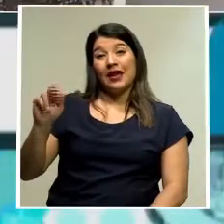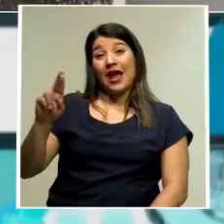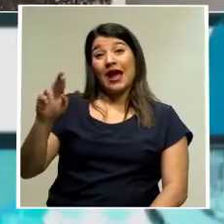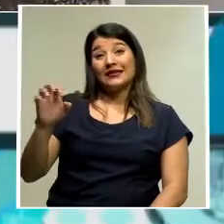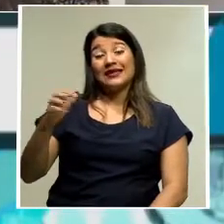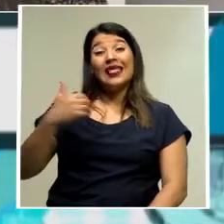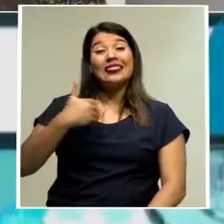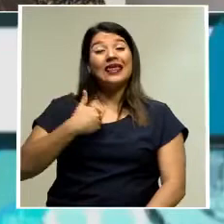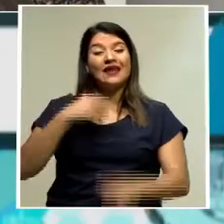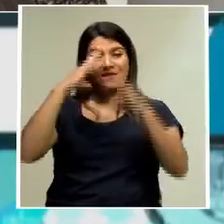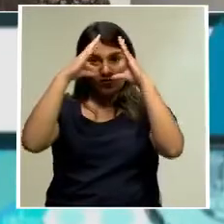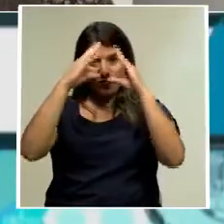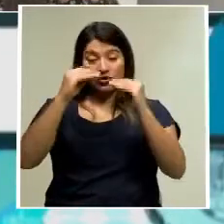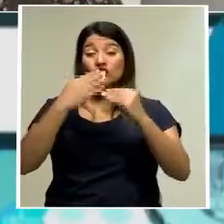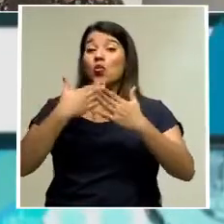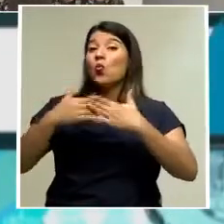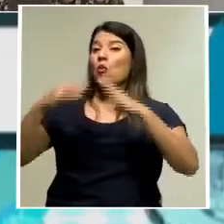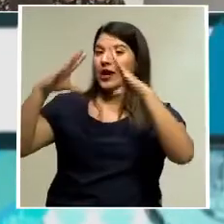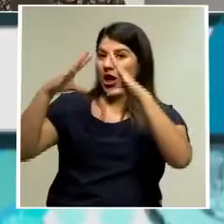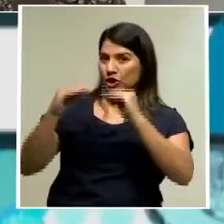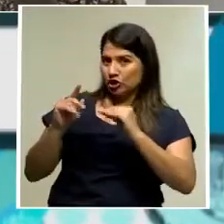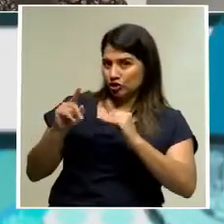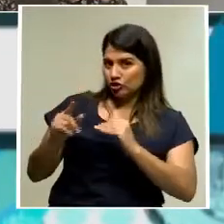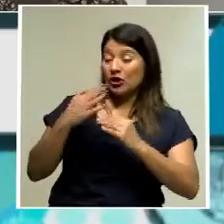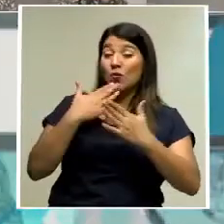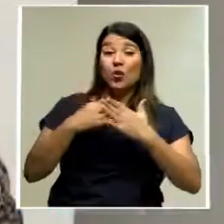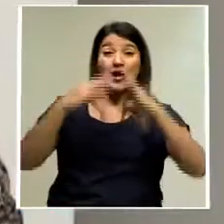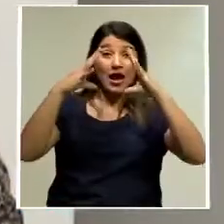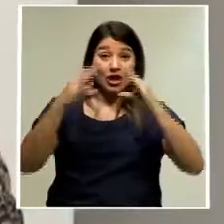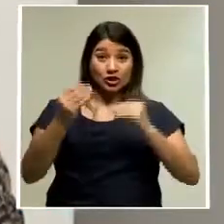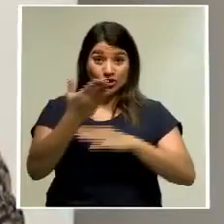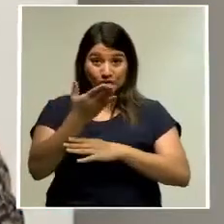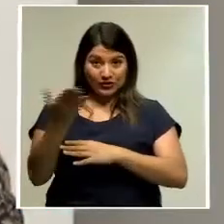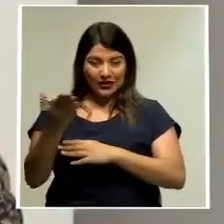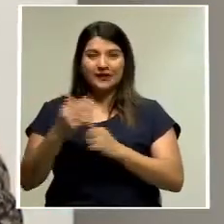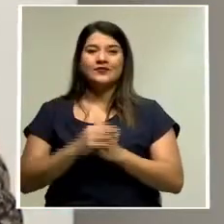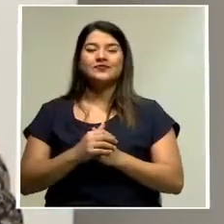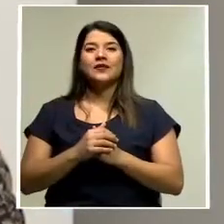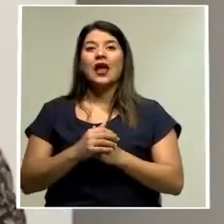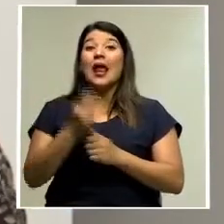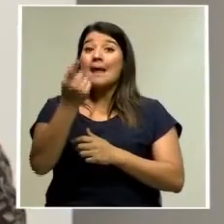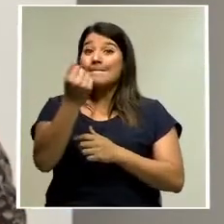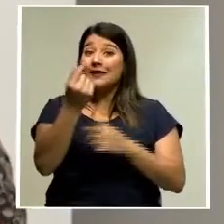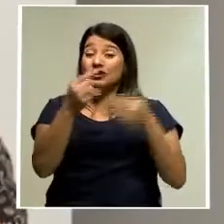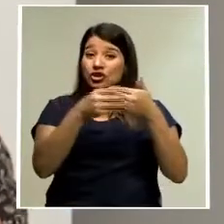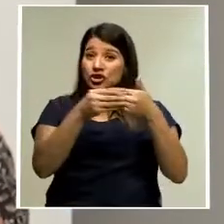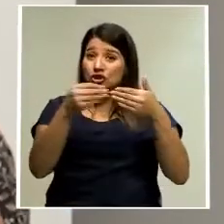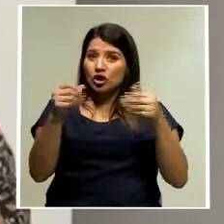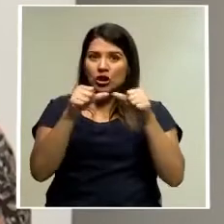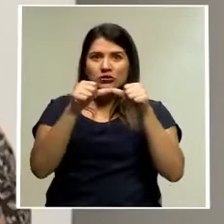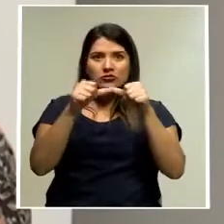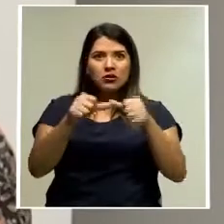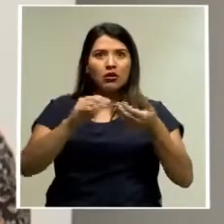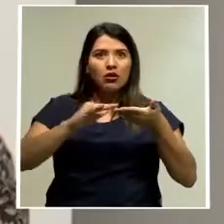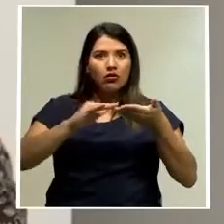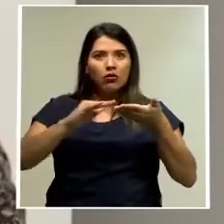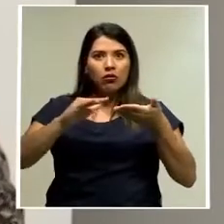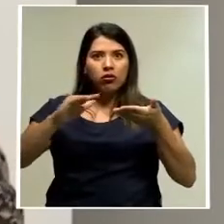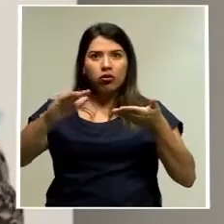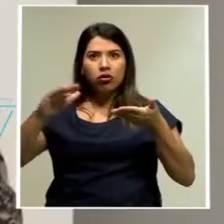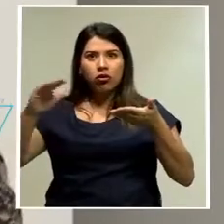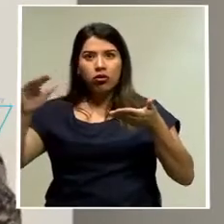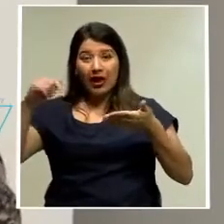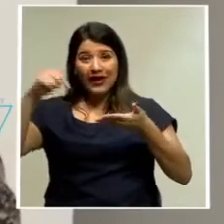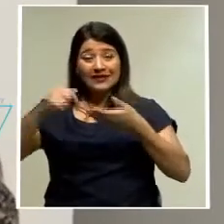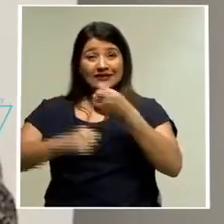Hola, tal? Muy buenas noches, don Ernesto y amigos televidentes. El tipo de cambio se ha mantenido al alza durante todo este año